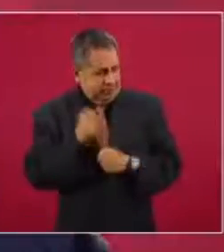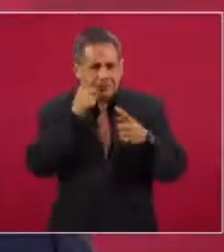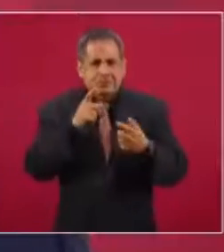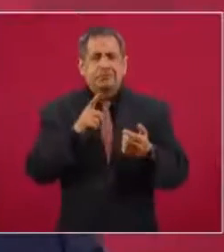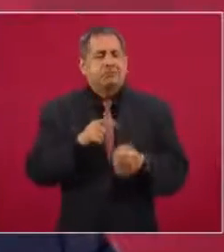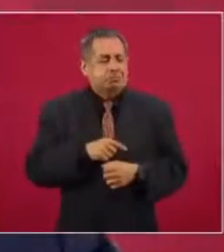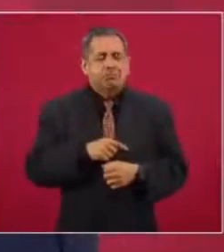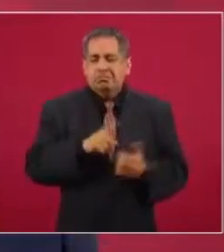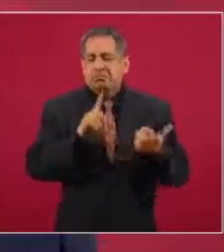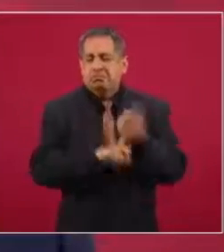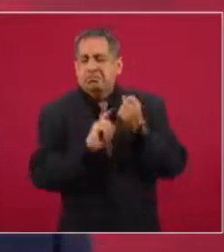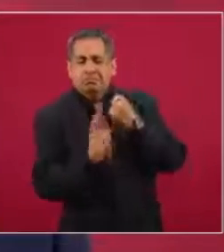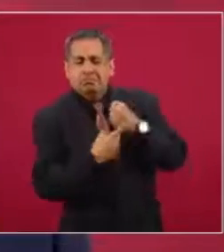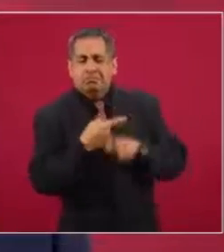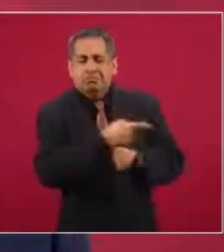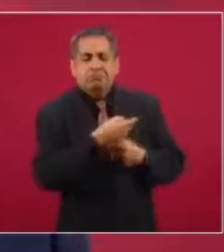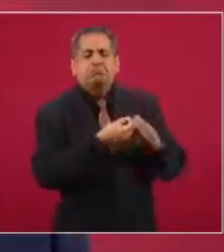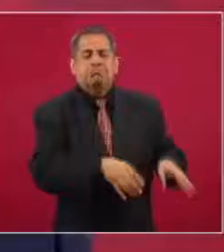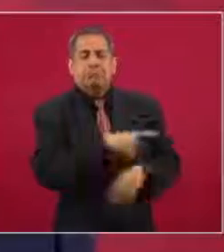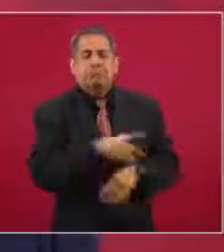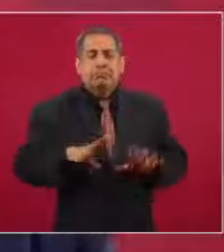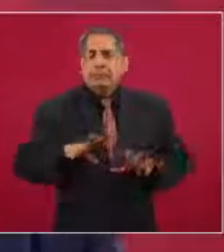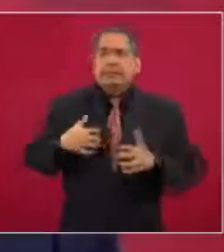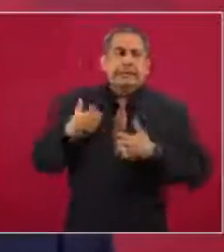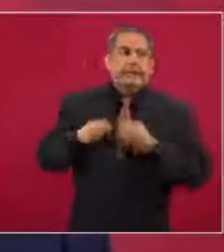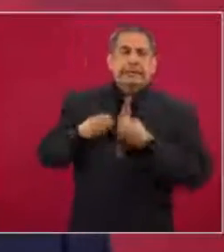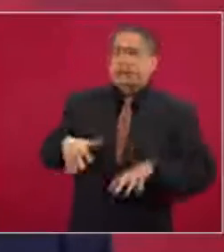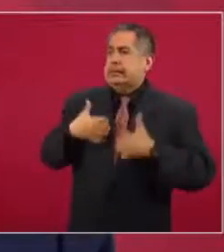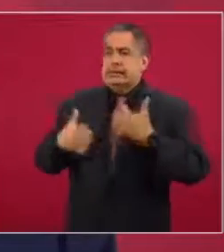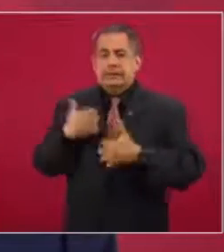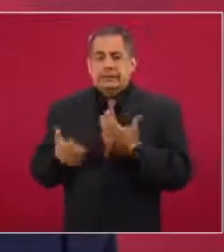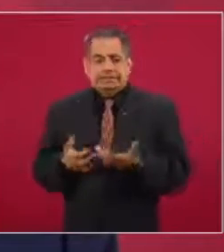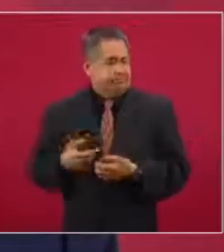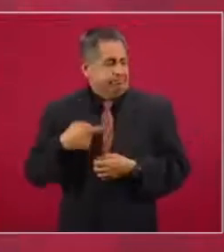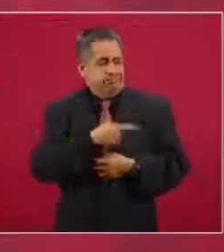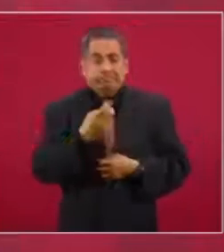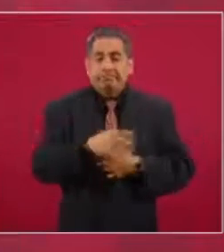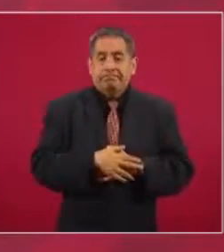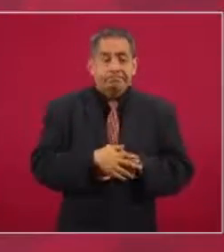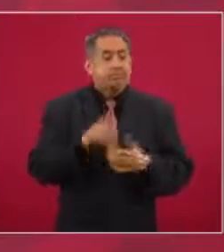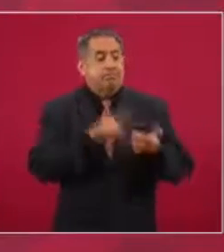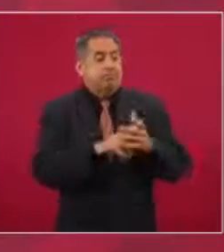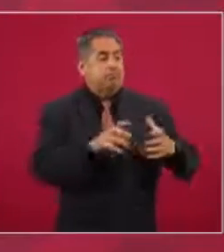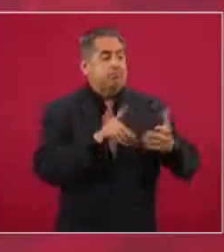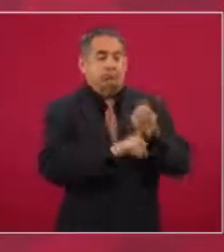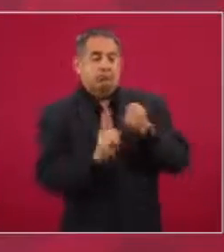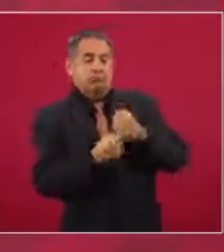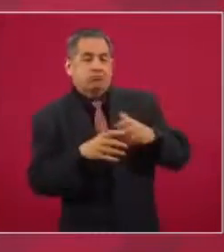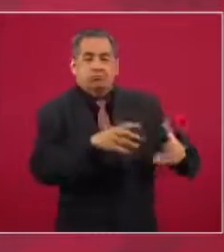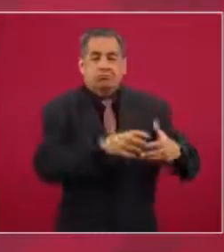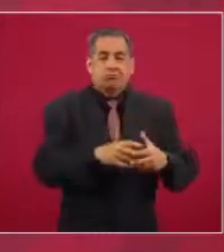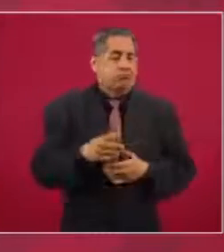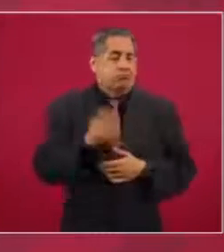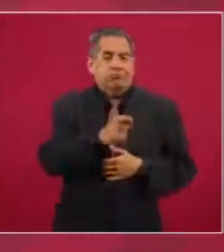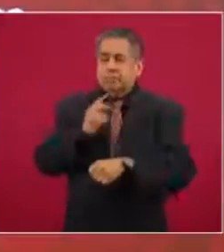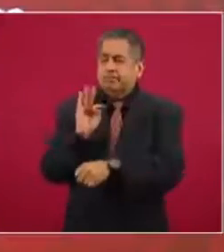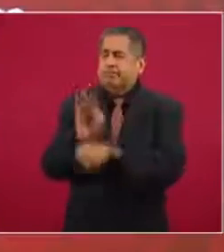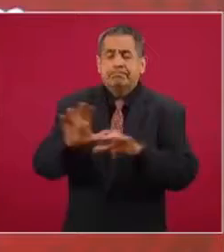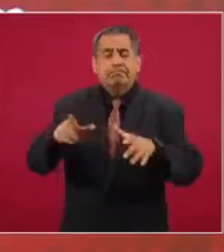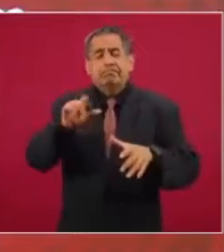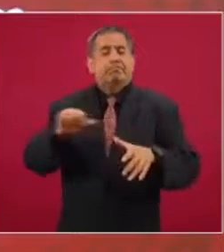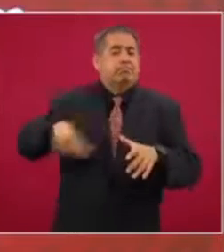lo que hay detrás son intereses creados, son representantes de grupos de intereses creados los legisladores. es,